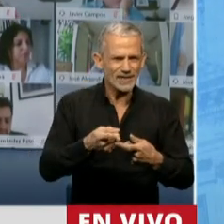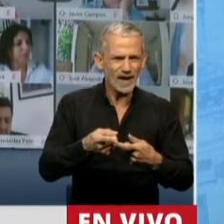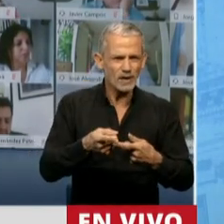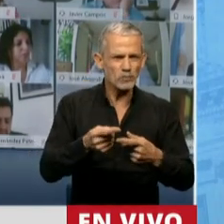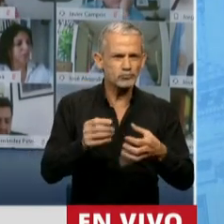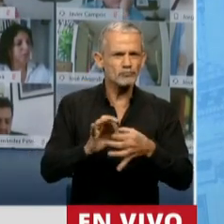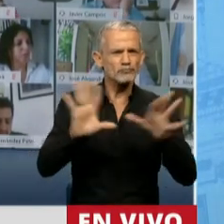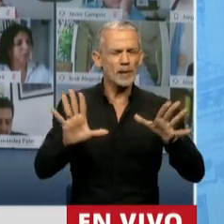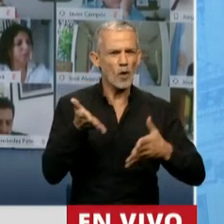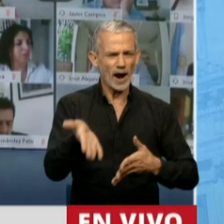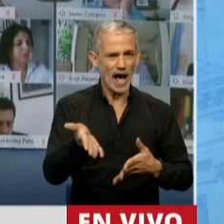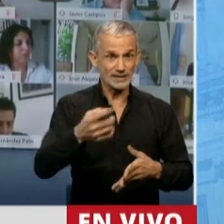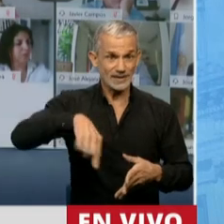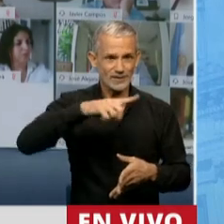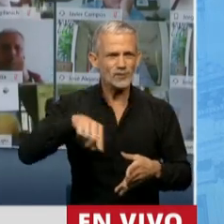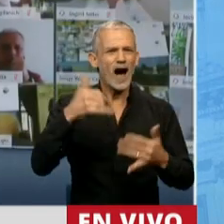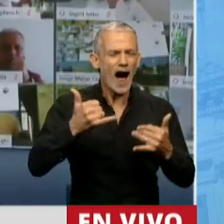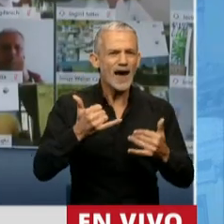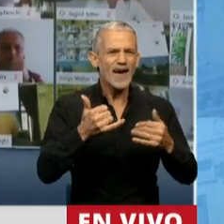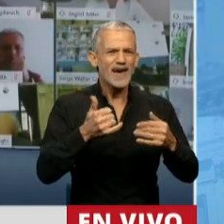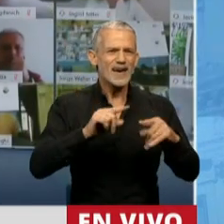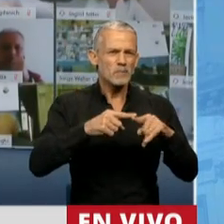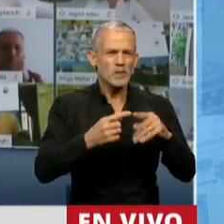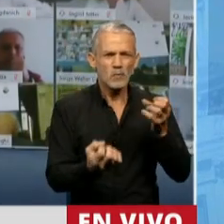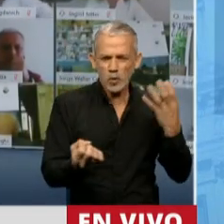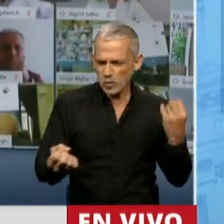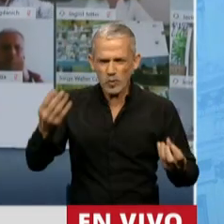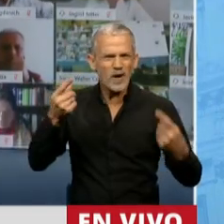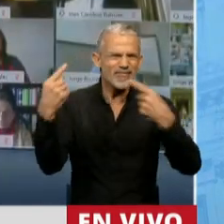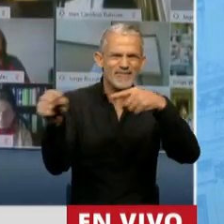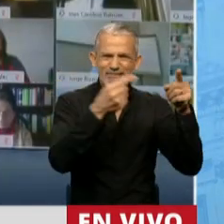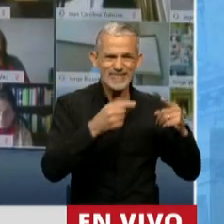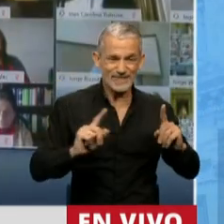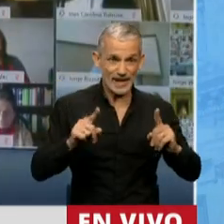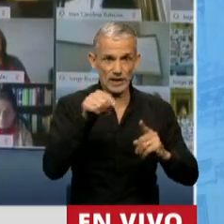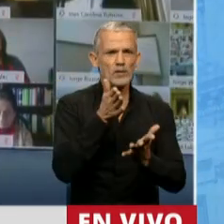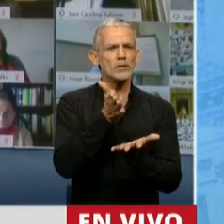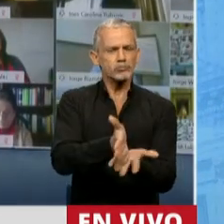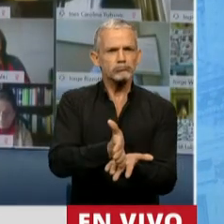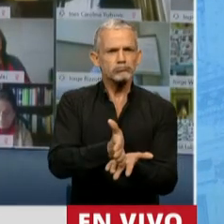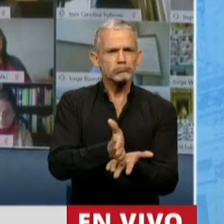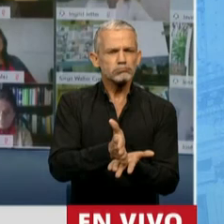pertenecemos, que también tienen diverso origen. Porque fue leal,